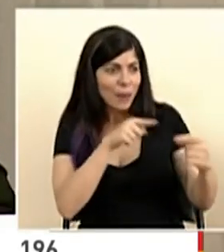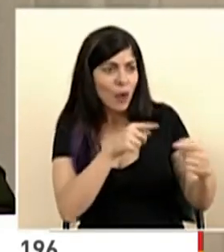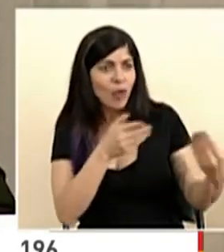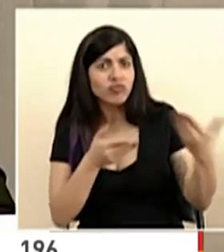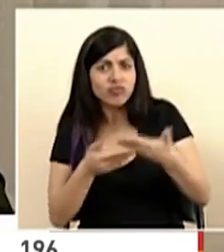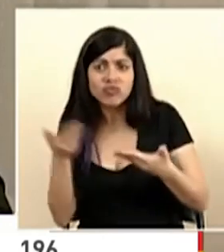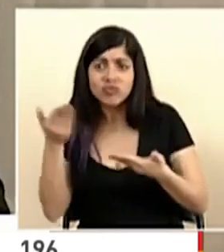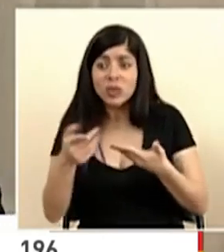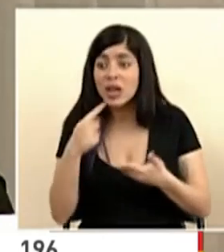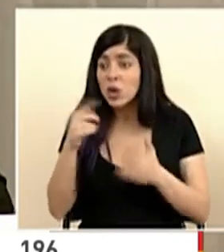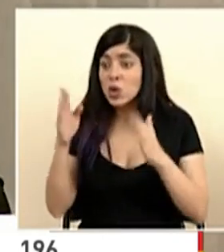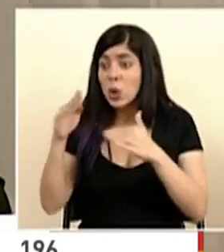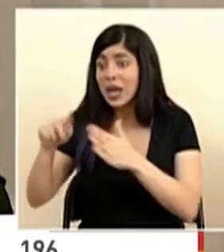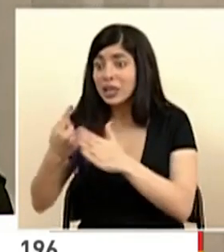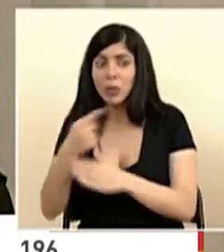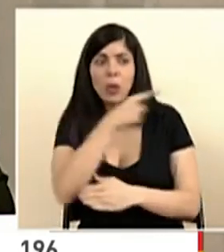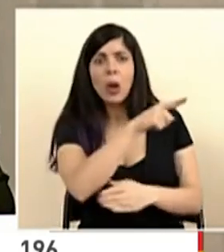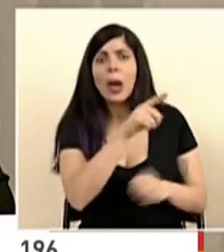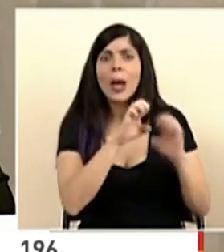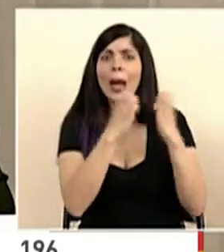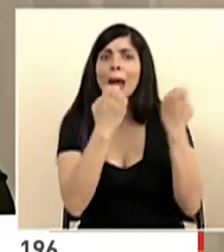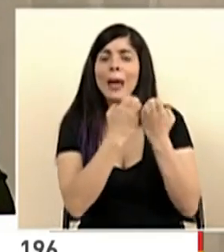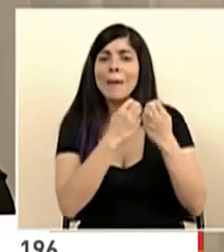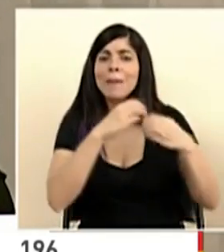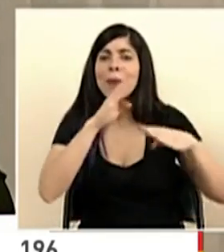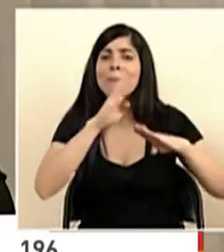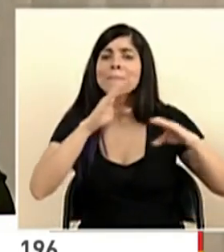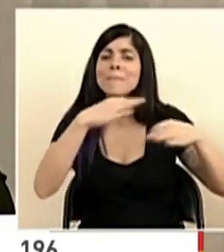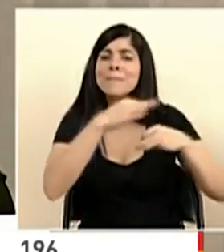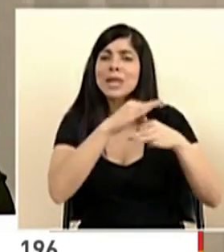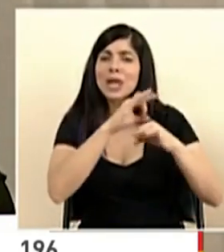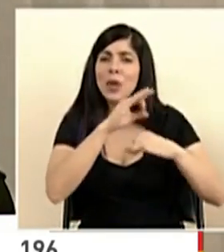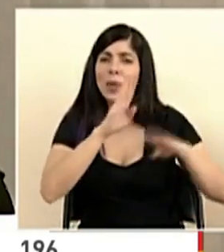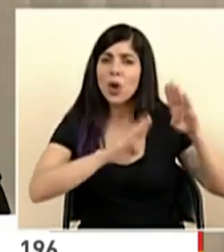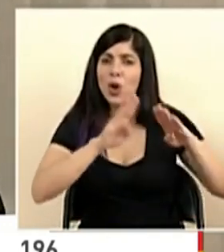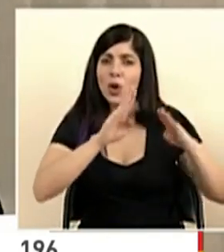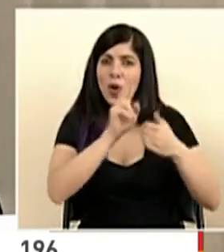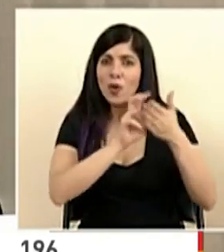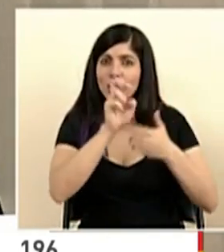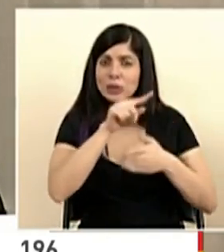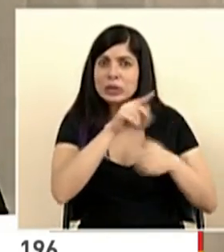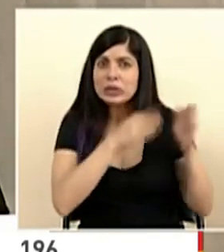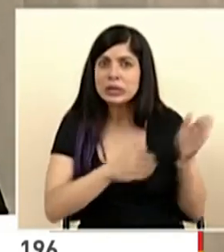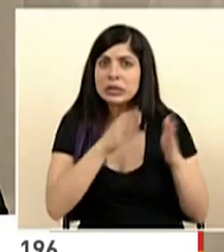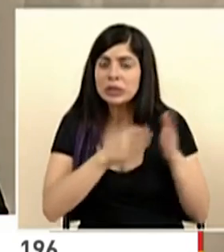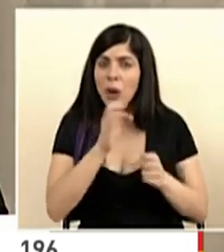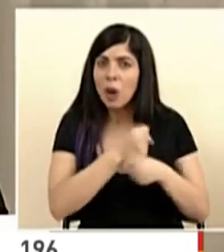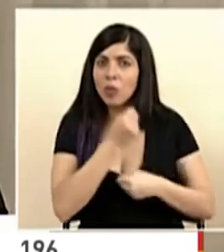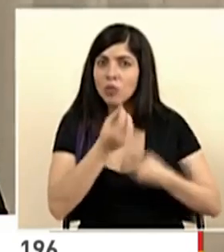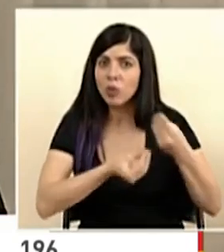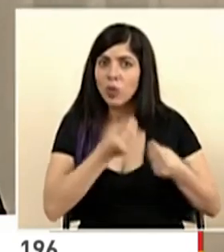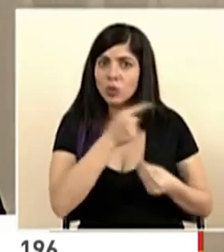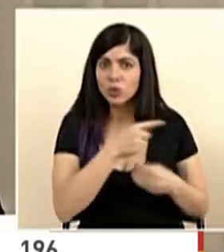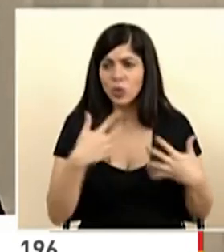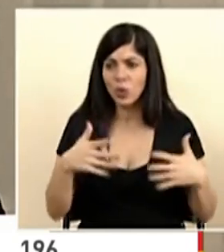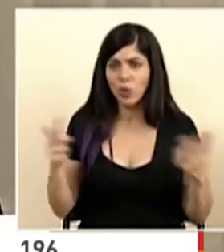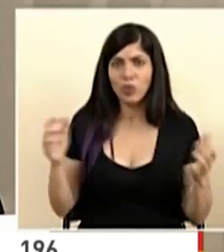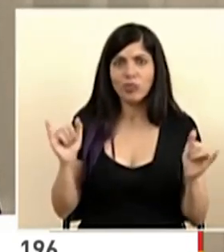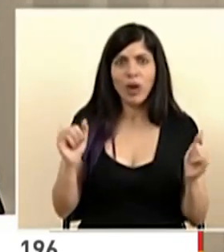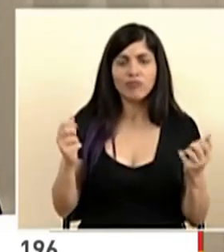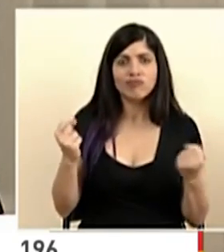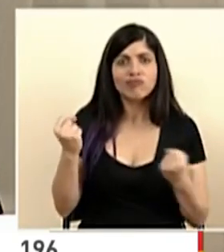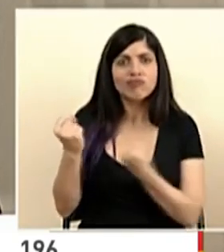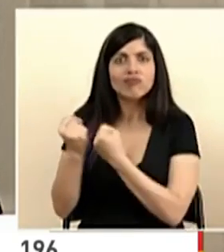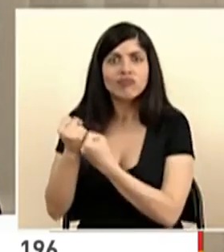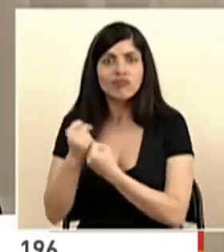si hay escasez de hisopos ya hay equipos de microbiología e ingeniería de la UCR trabajando en ello esto para decir que